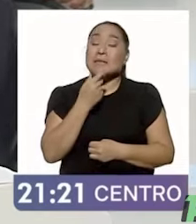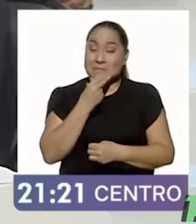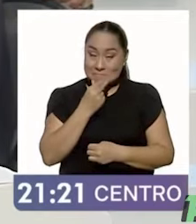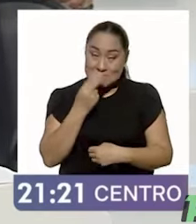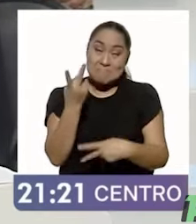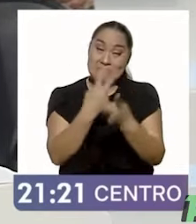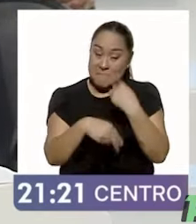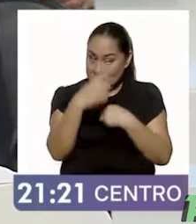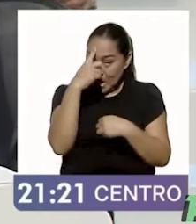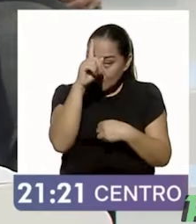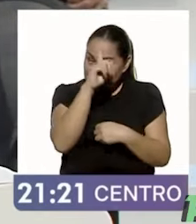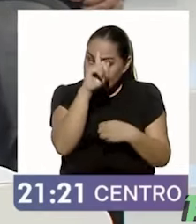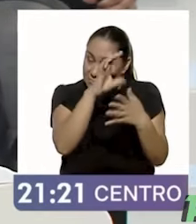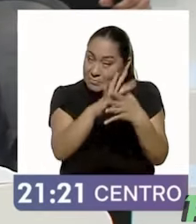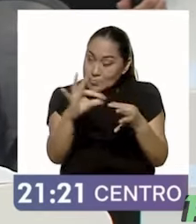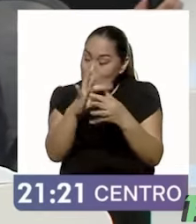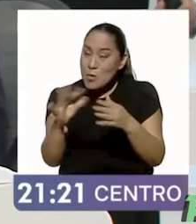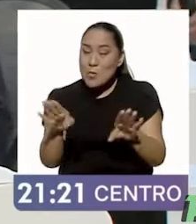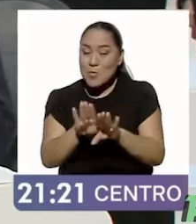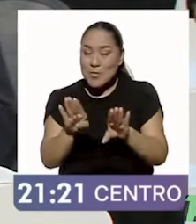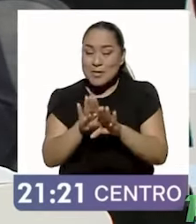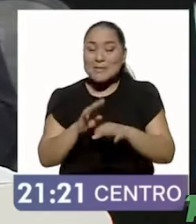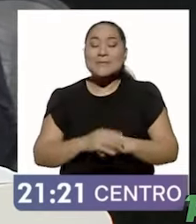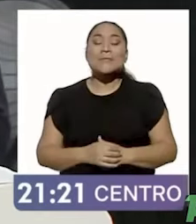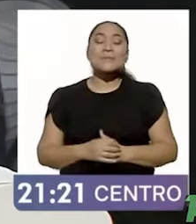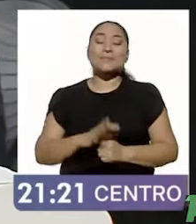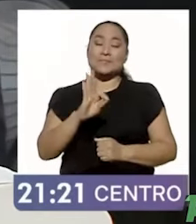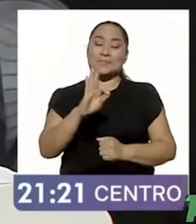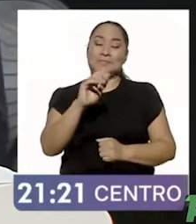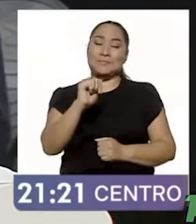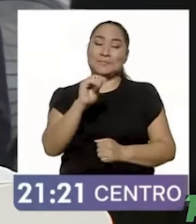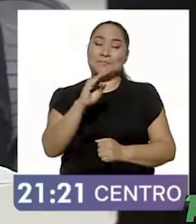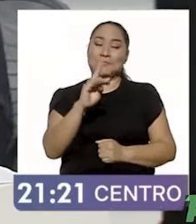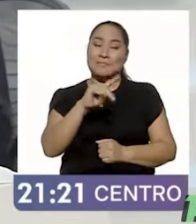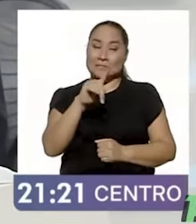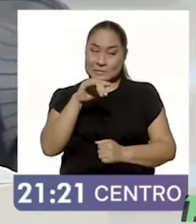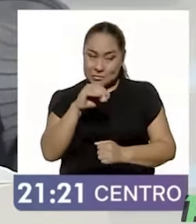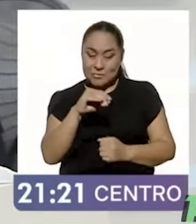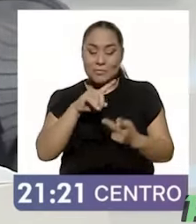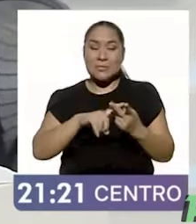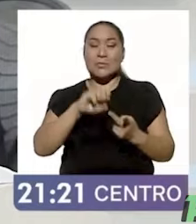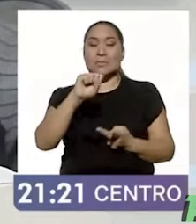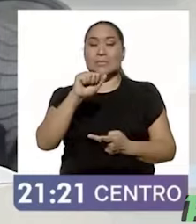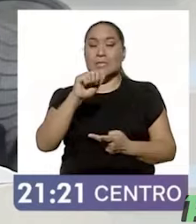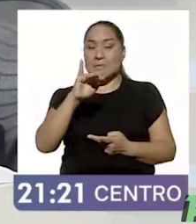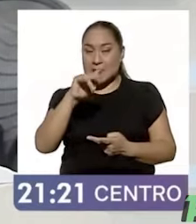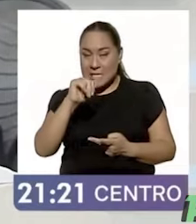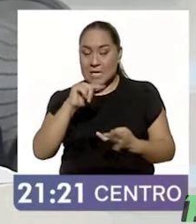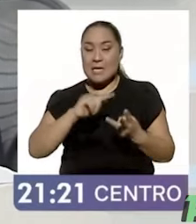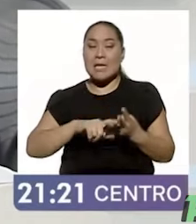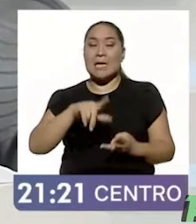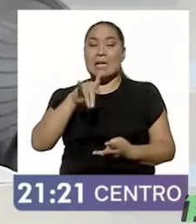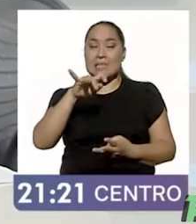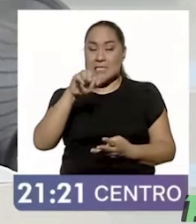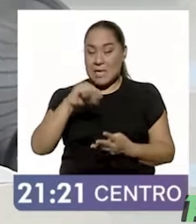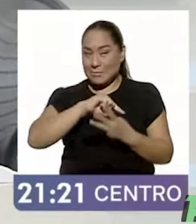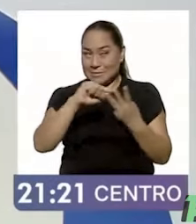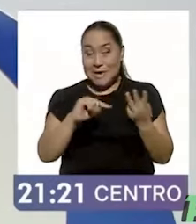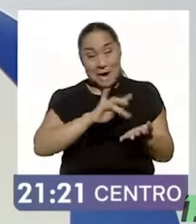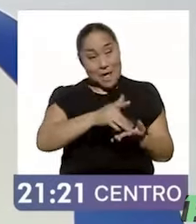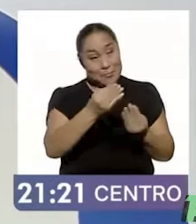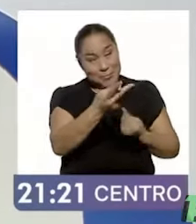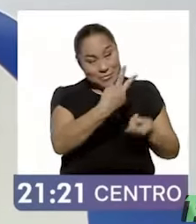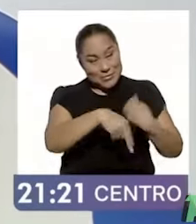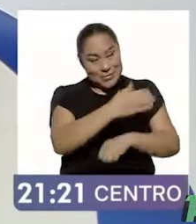reflexionar alrededor de la política. Fabricio Mejía, Sabina Berman, Leticia Calderón, muchísimas gracias. No, gracias a ustedes.